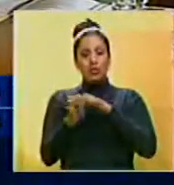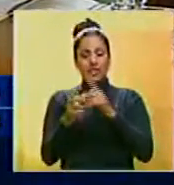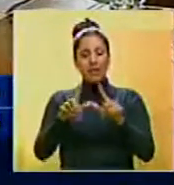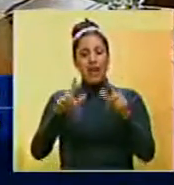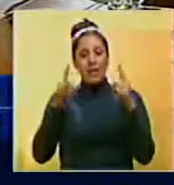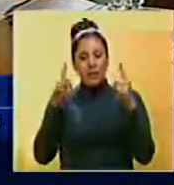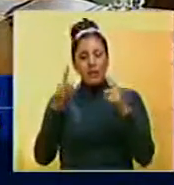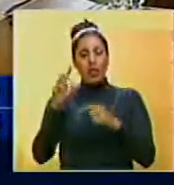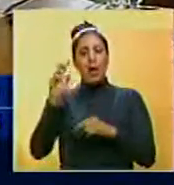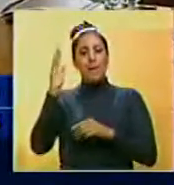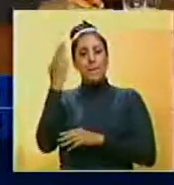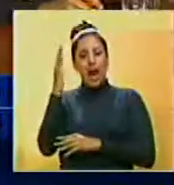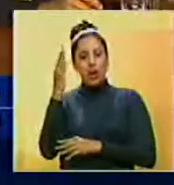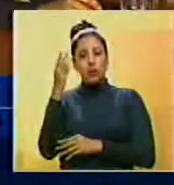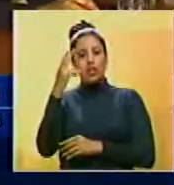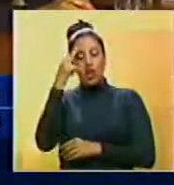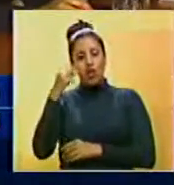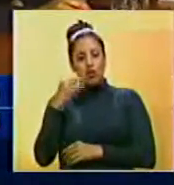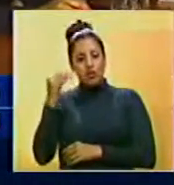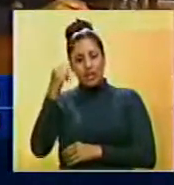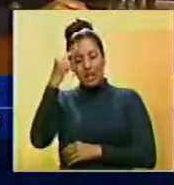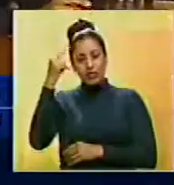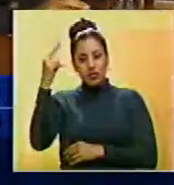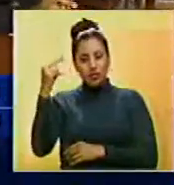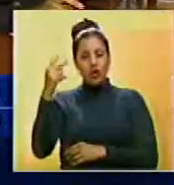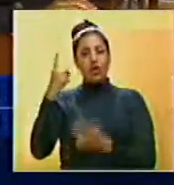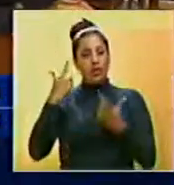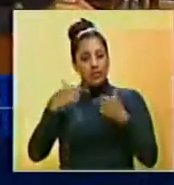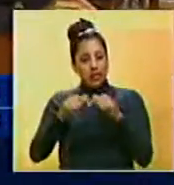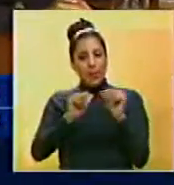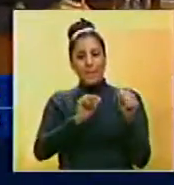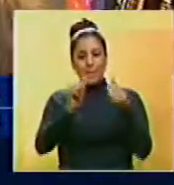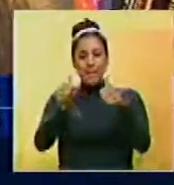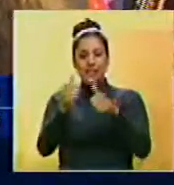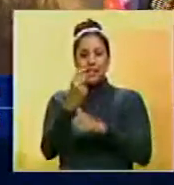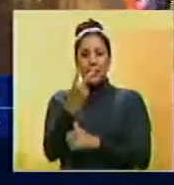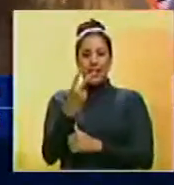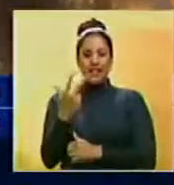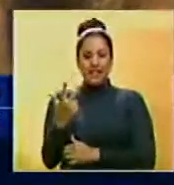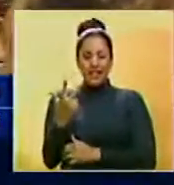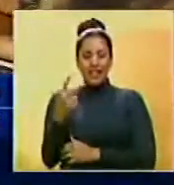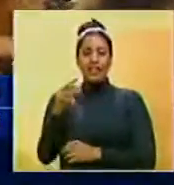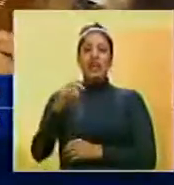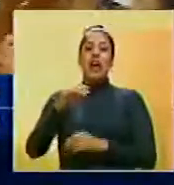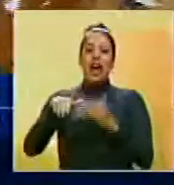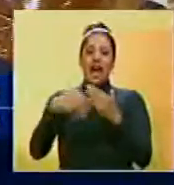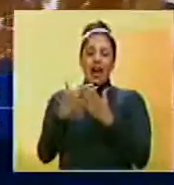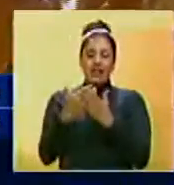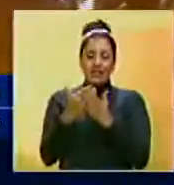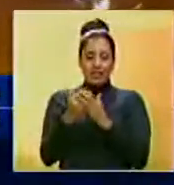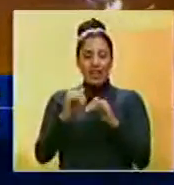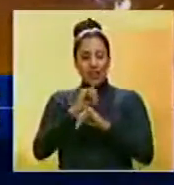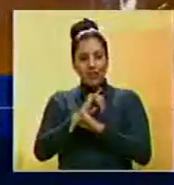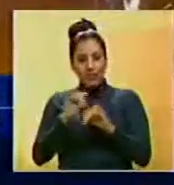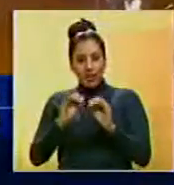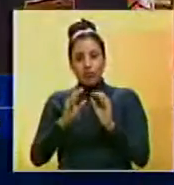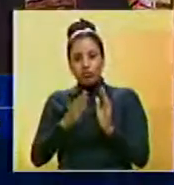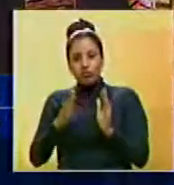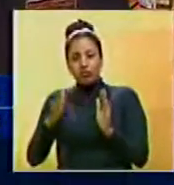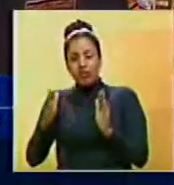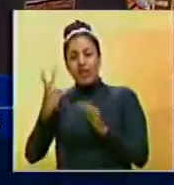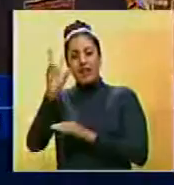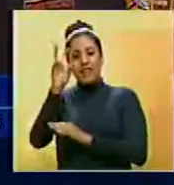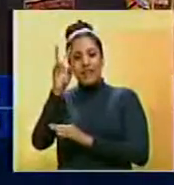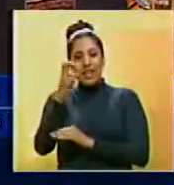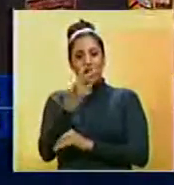El Libertador, Baruta, Carrizal, Huaycaipuro y Los Alias a partir del 23 a las 12 del mediodía y se repondrá progresivamente